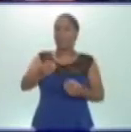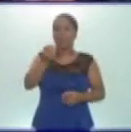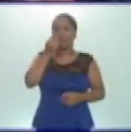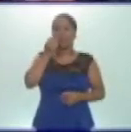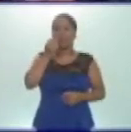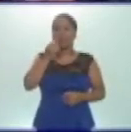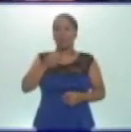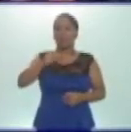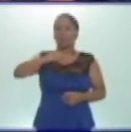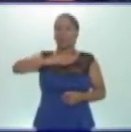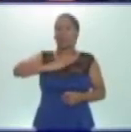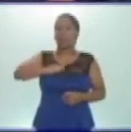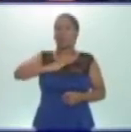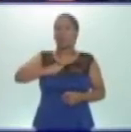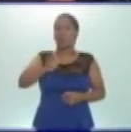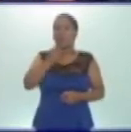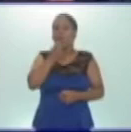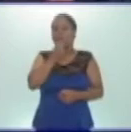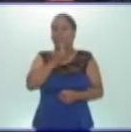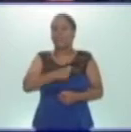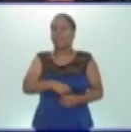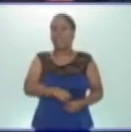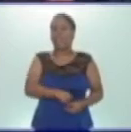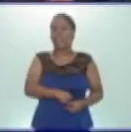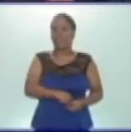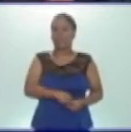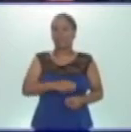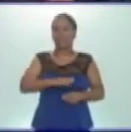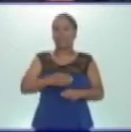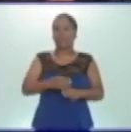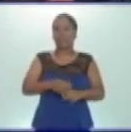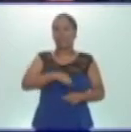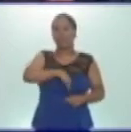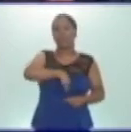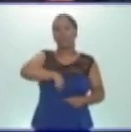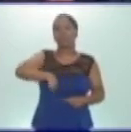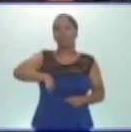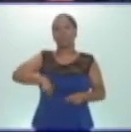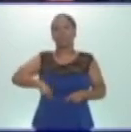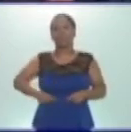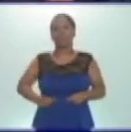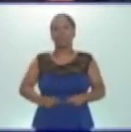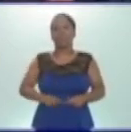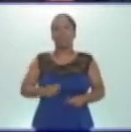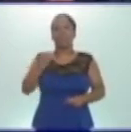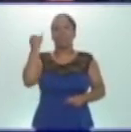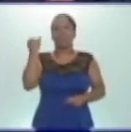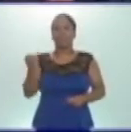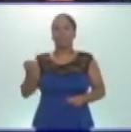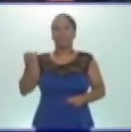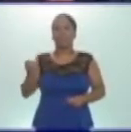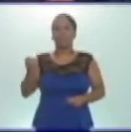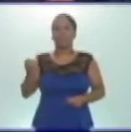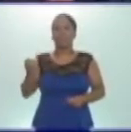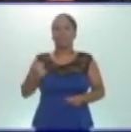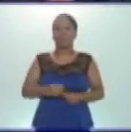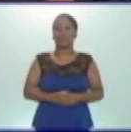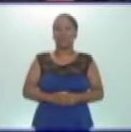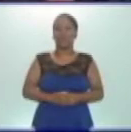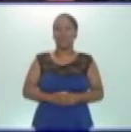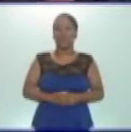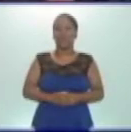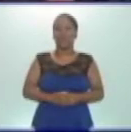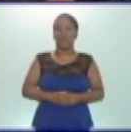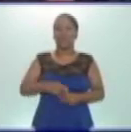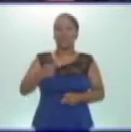Una vez que se han mezclado, viajan al intestino delgado. El intestino delgado es un tubo, como